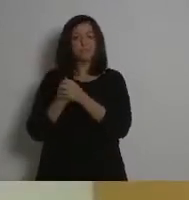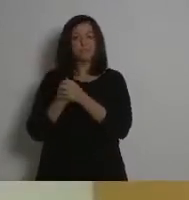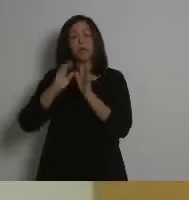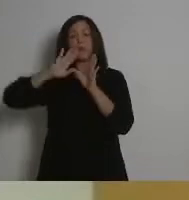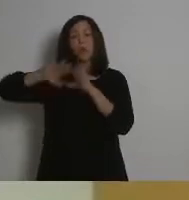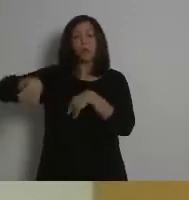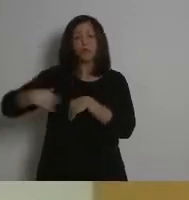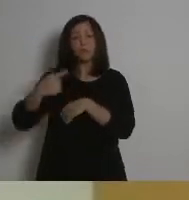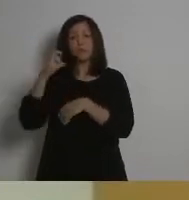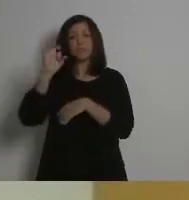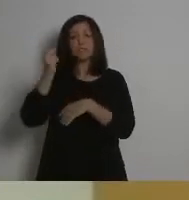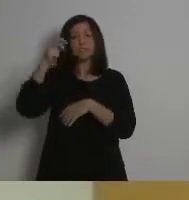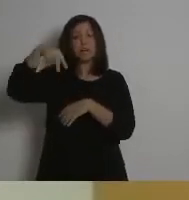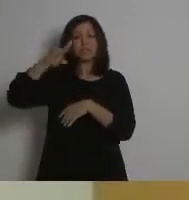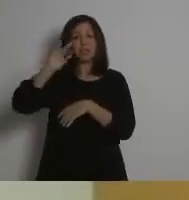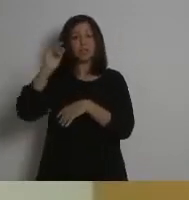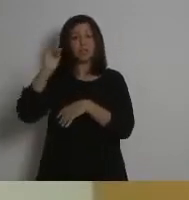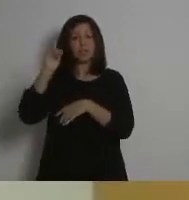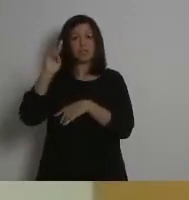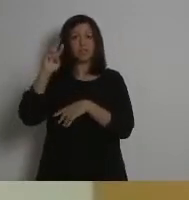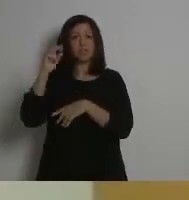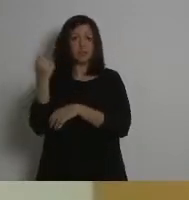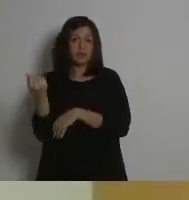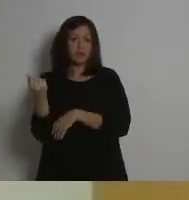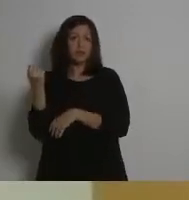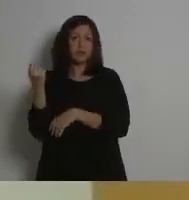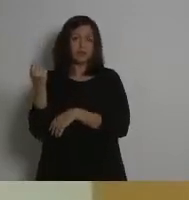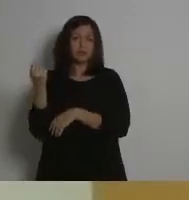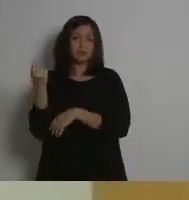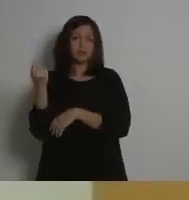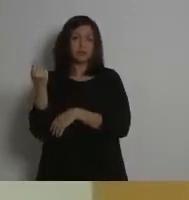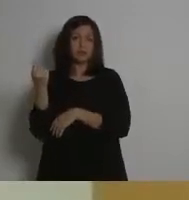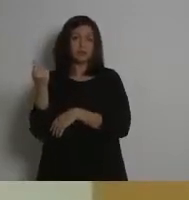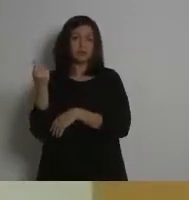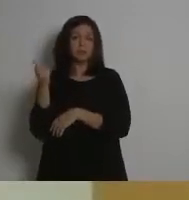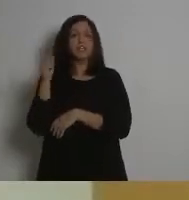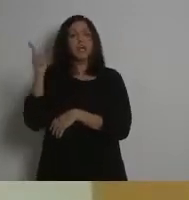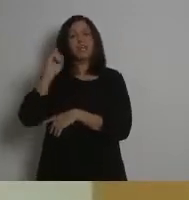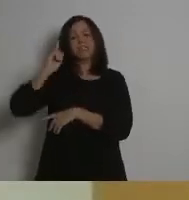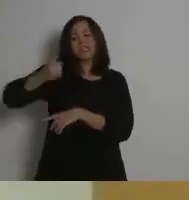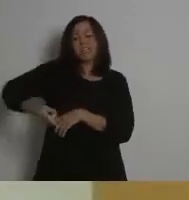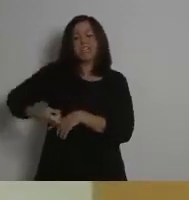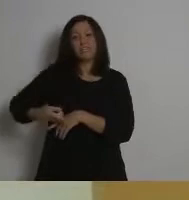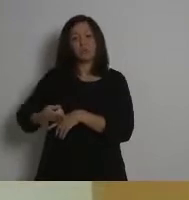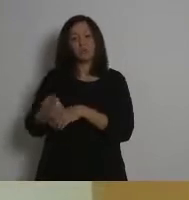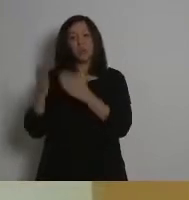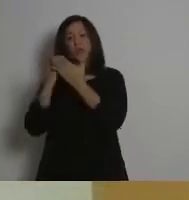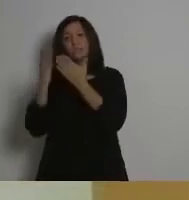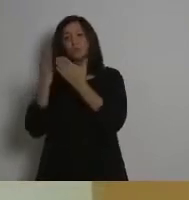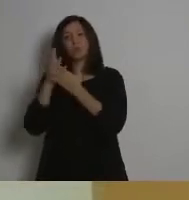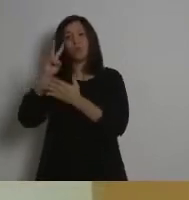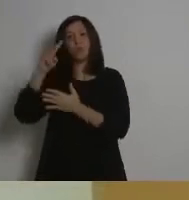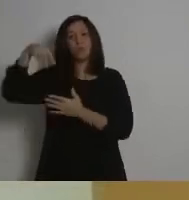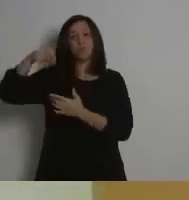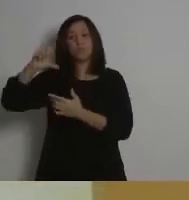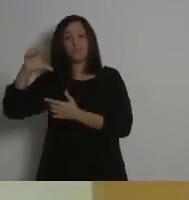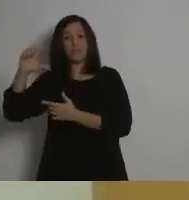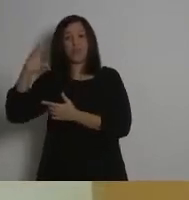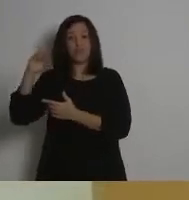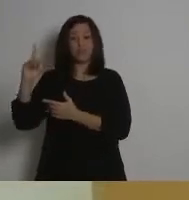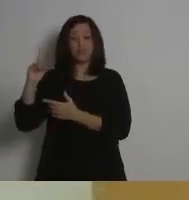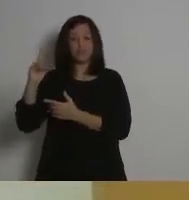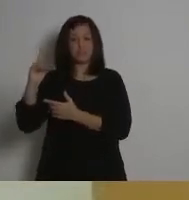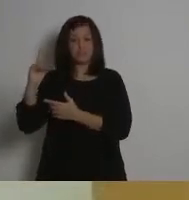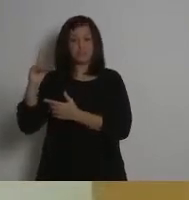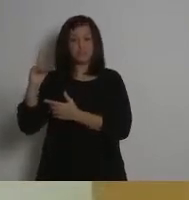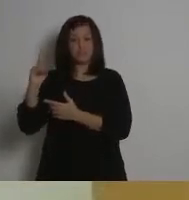en acción. Por último, contaremos con Alejandro Lavanda, director de estudios de UNEF, la Unión Española Fotovoltaica,